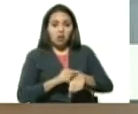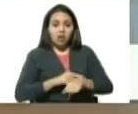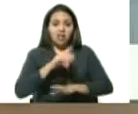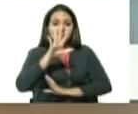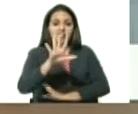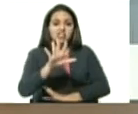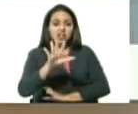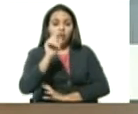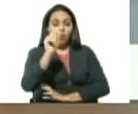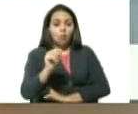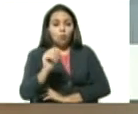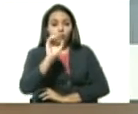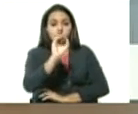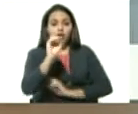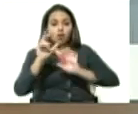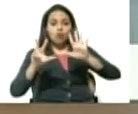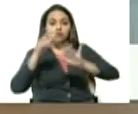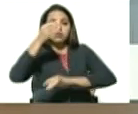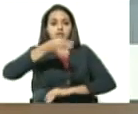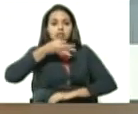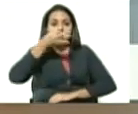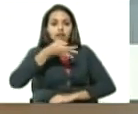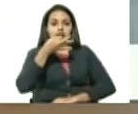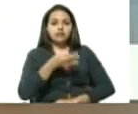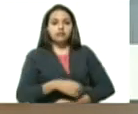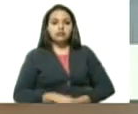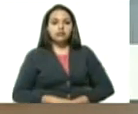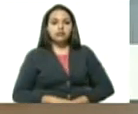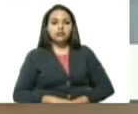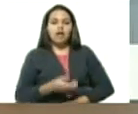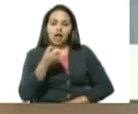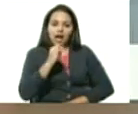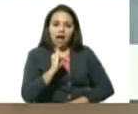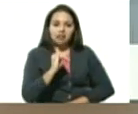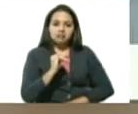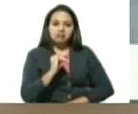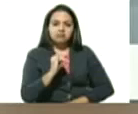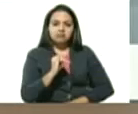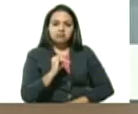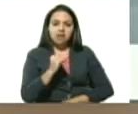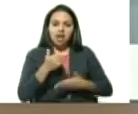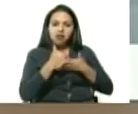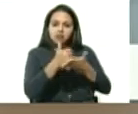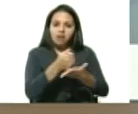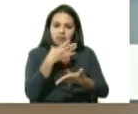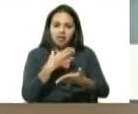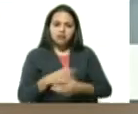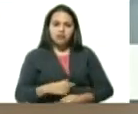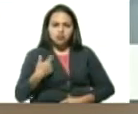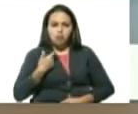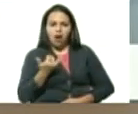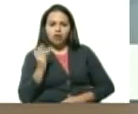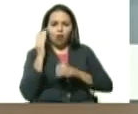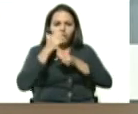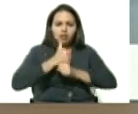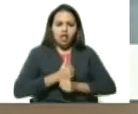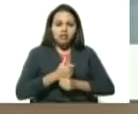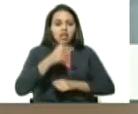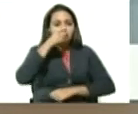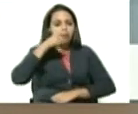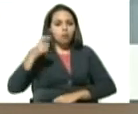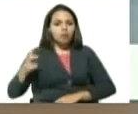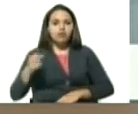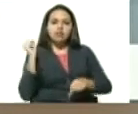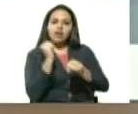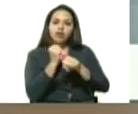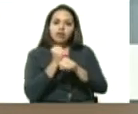5 y 8 minutos de la tarde, es que ha funcionado muy bien, yo tengo confianza en el pueblo, tengo confianza en los